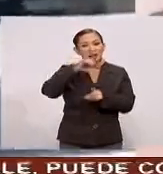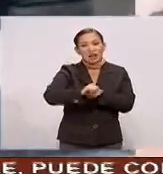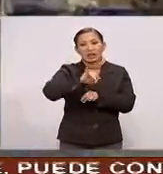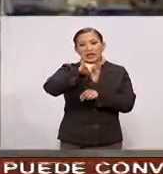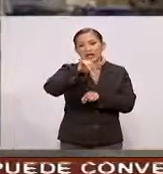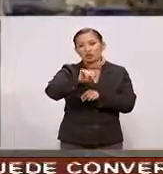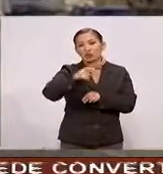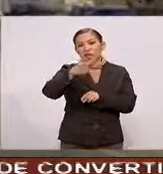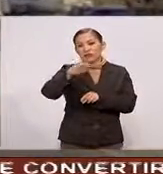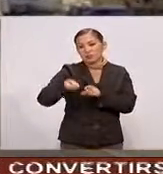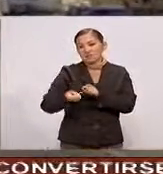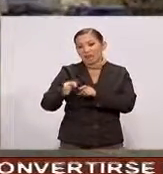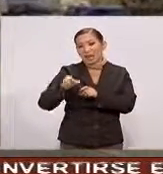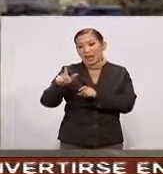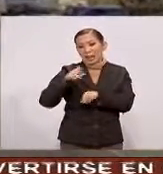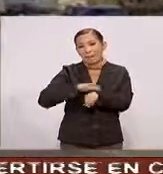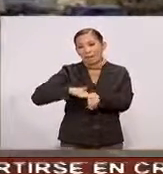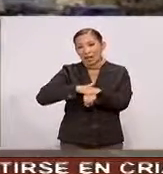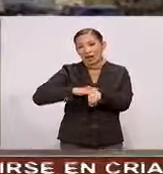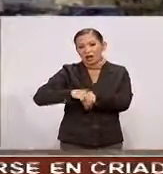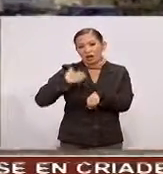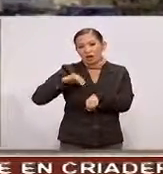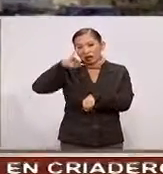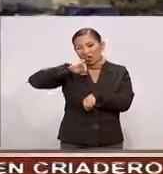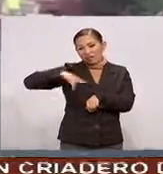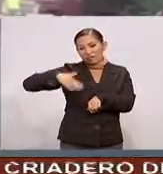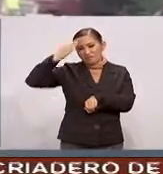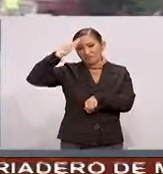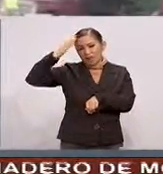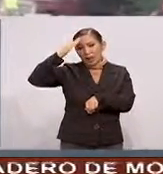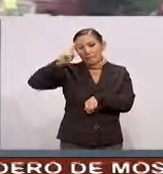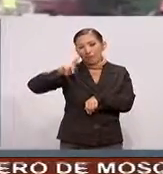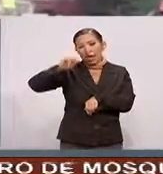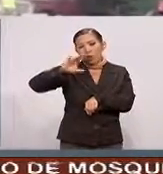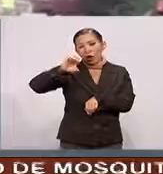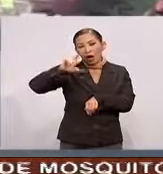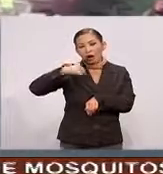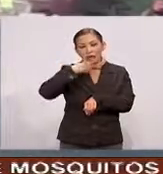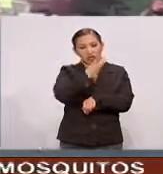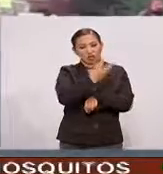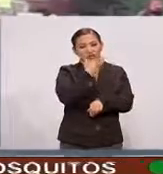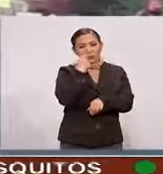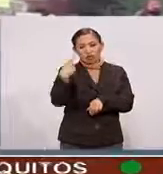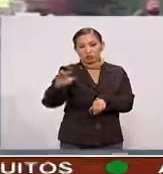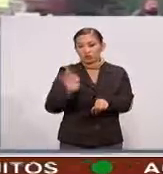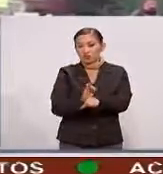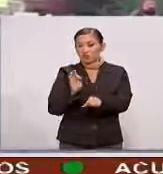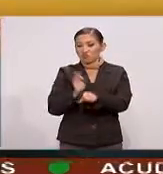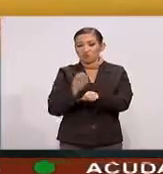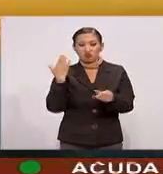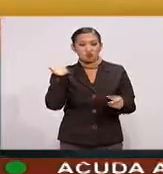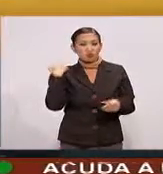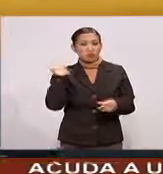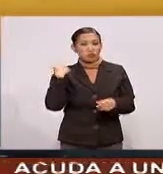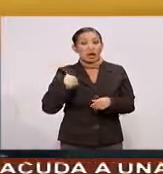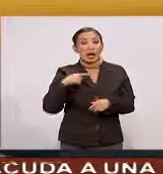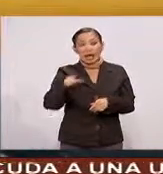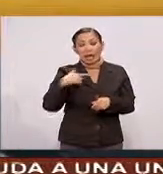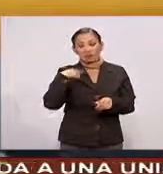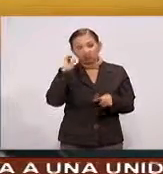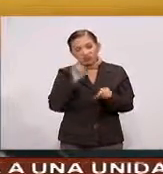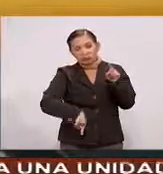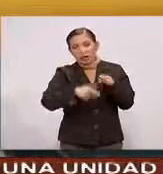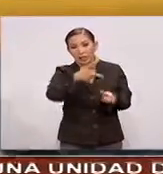García Rojas Alias El Pelón Jefe de tenencia De Capacuaro Así como a dos hombres Que fungían Como sus escoltas A quienes se les